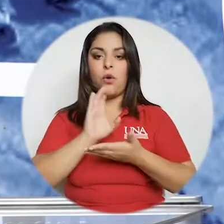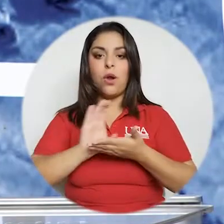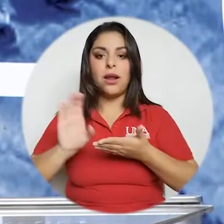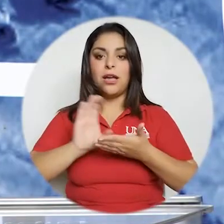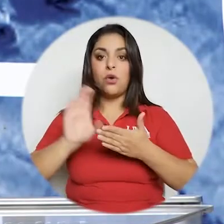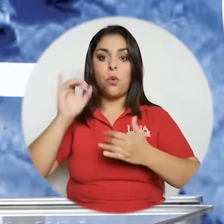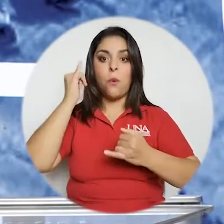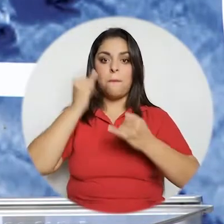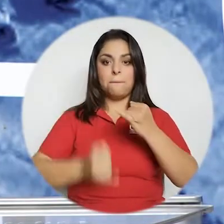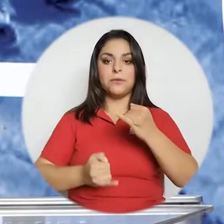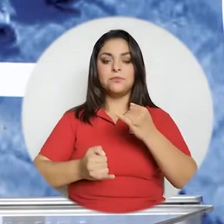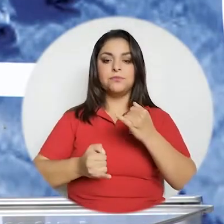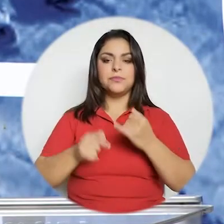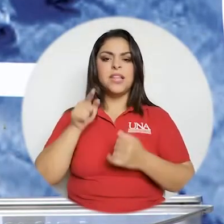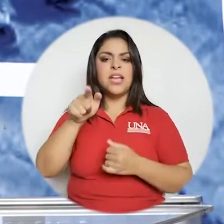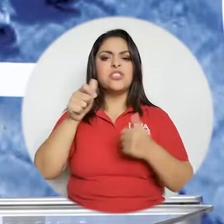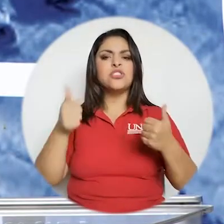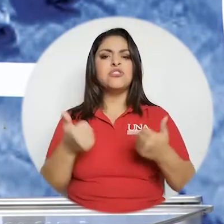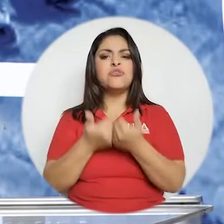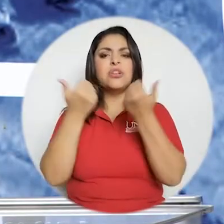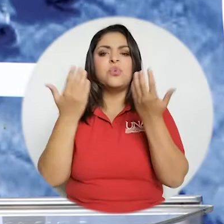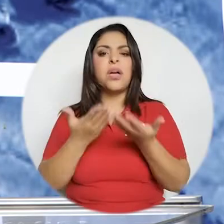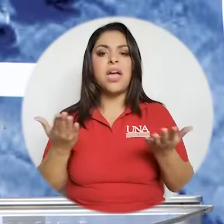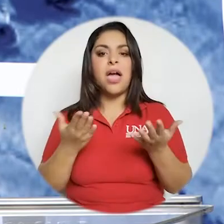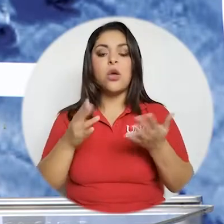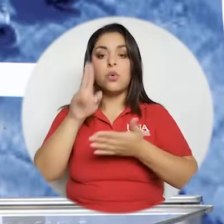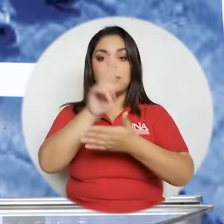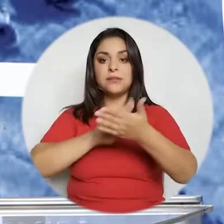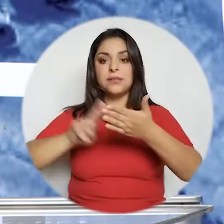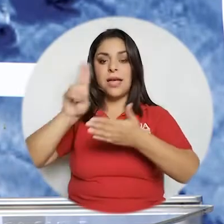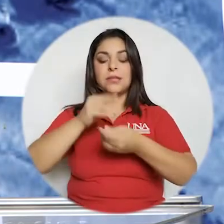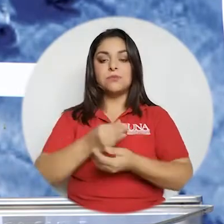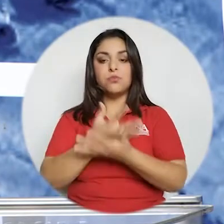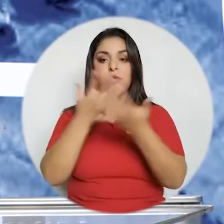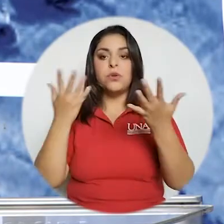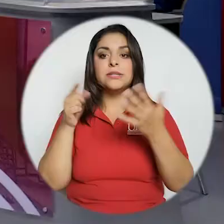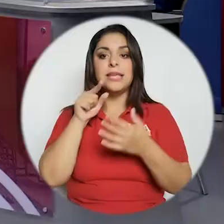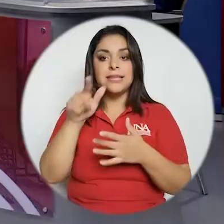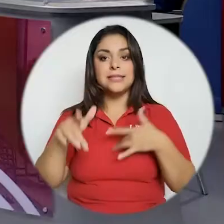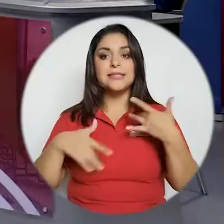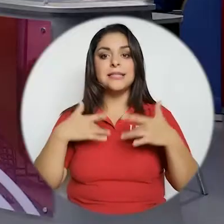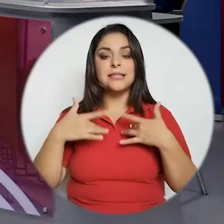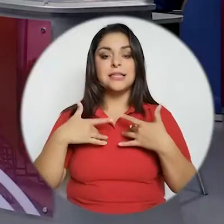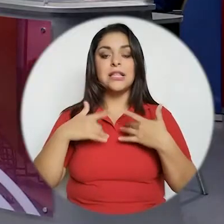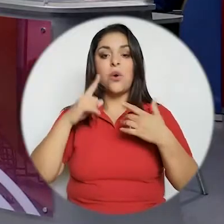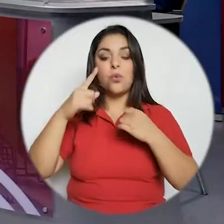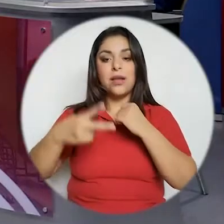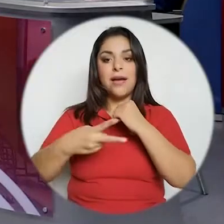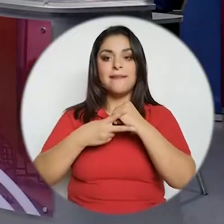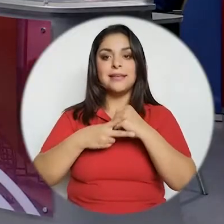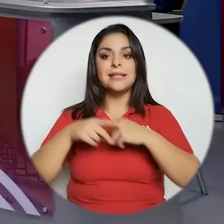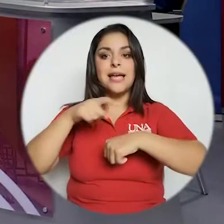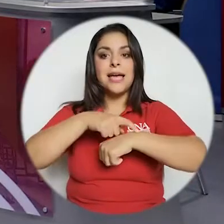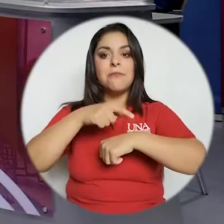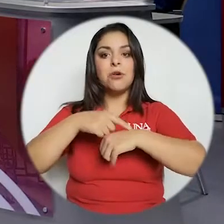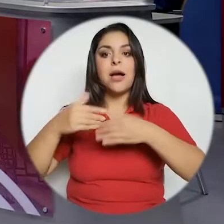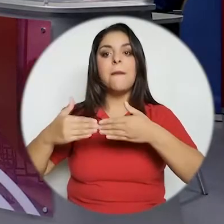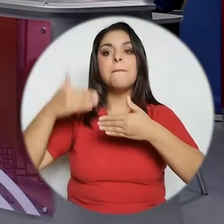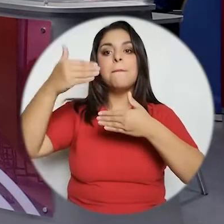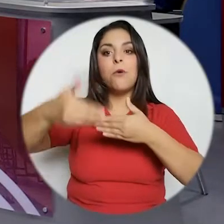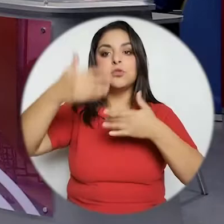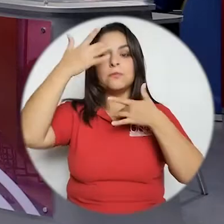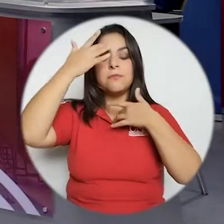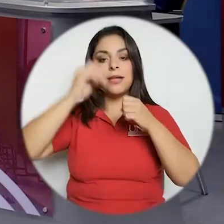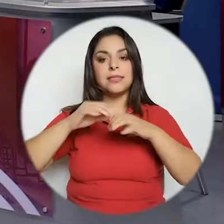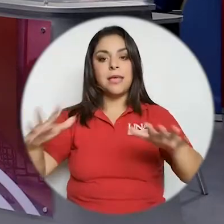secundaria completa ¿qué retos le involucran esto a las universidades públicas en este sentido una vez en la época pospandemia que esperemos